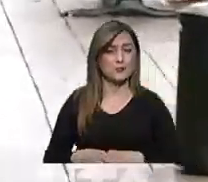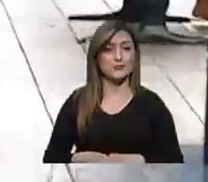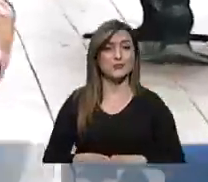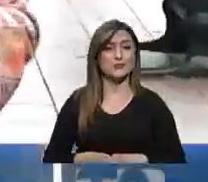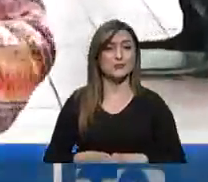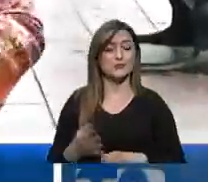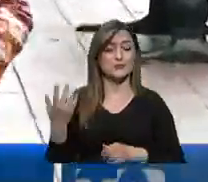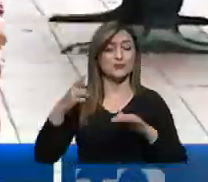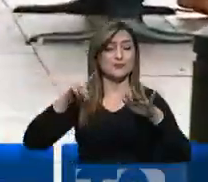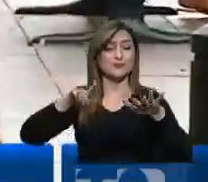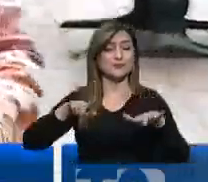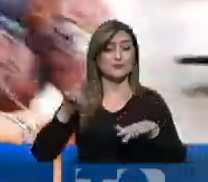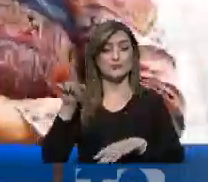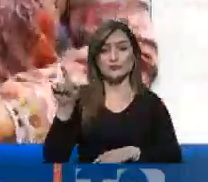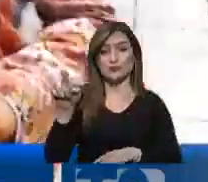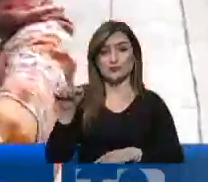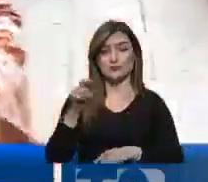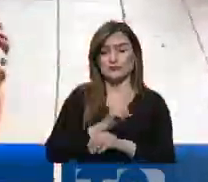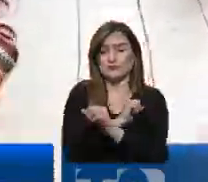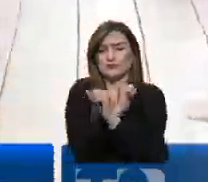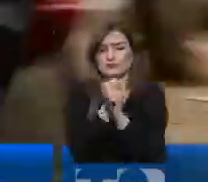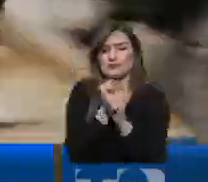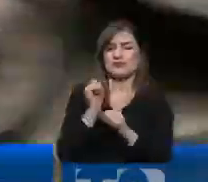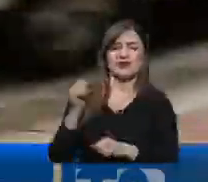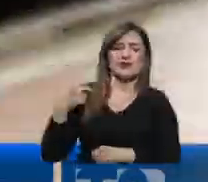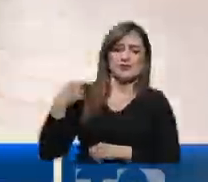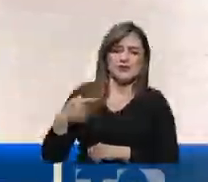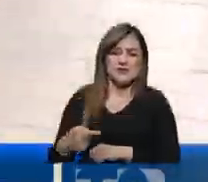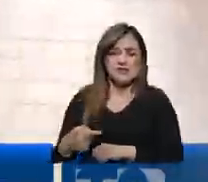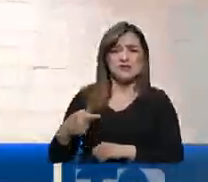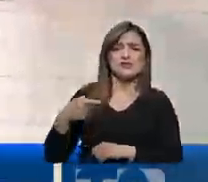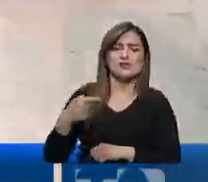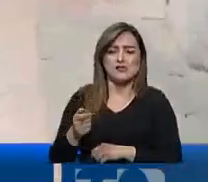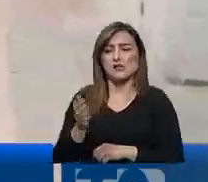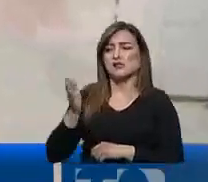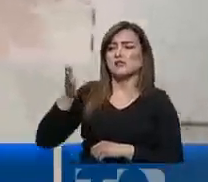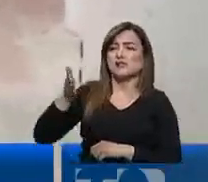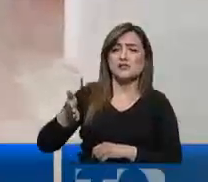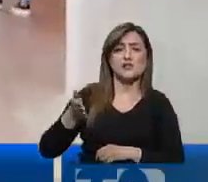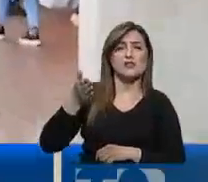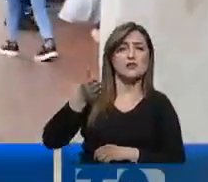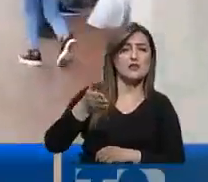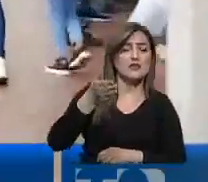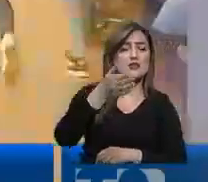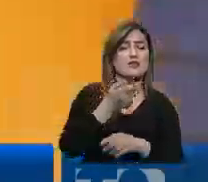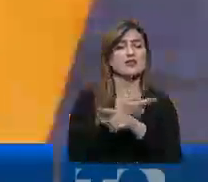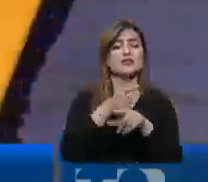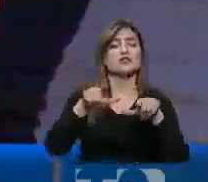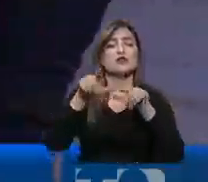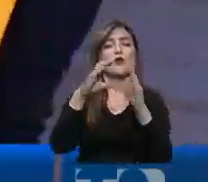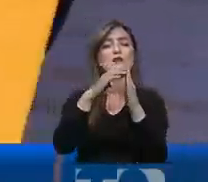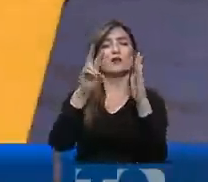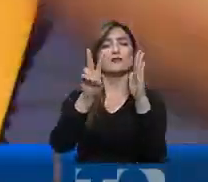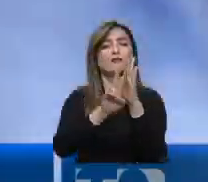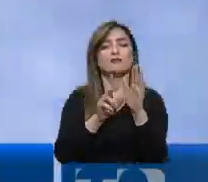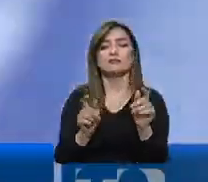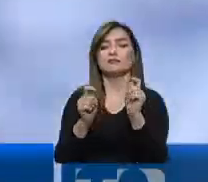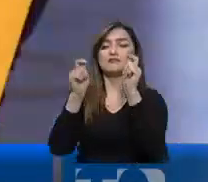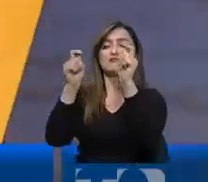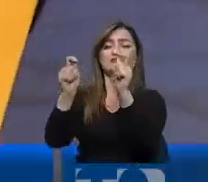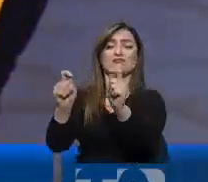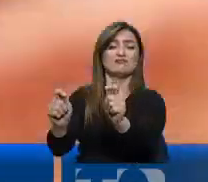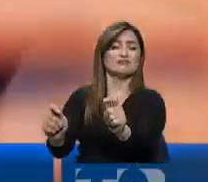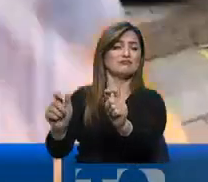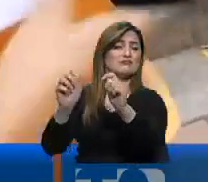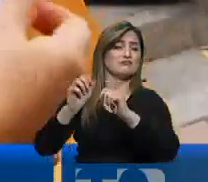Desde hace seis meses a esto dedica sus mañanas Katy Pintado, a recorrer a pie diferentes sectores de la ciudad para dejar en cualquier local comercial